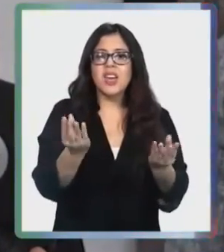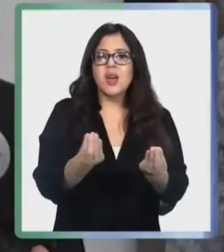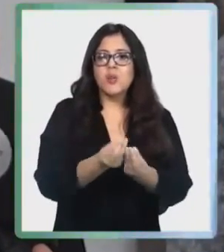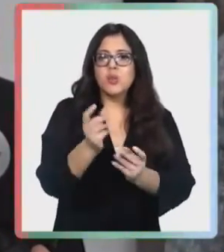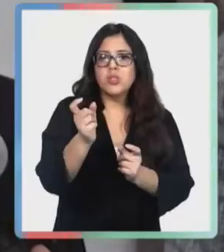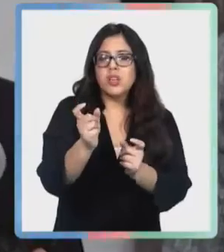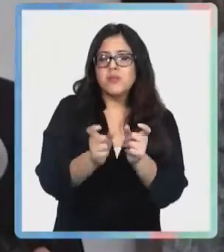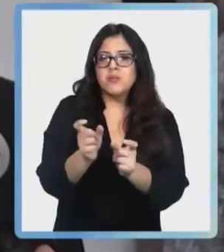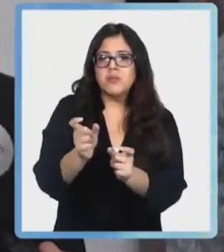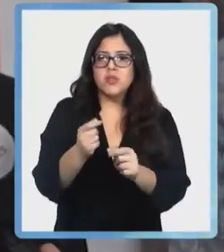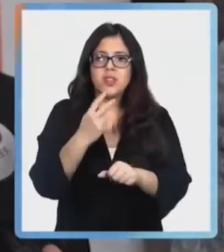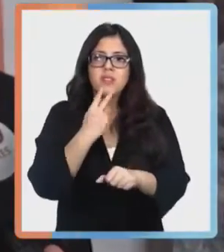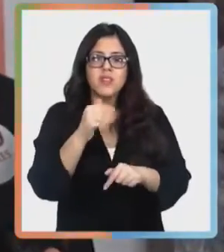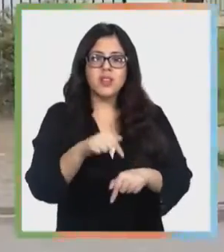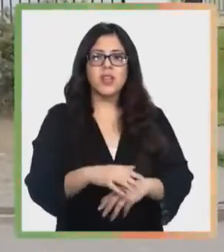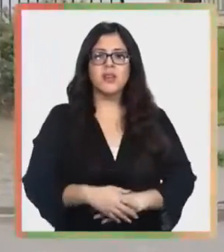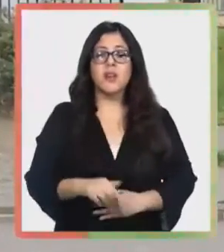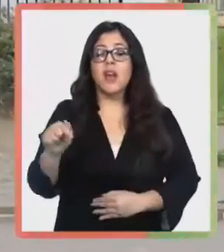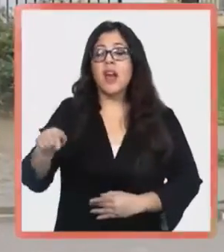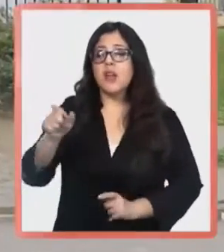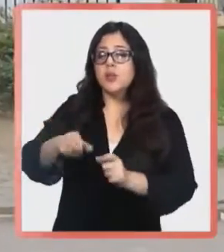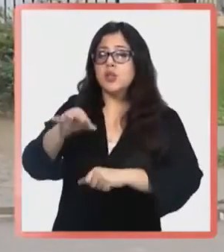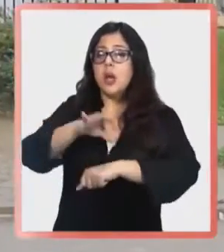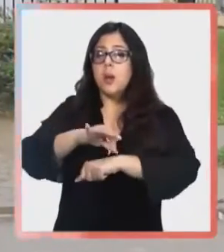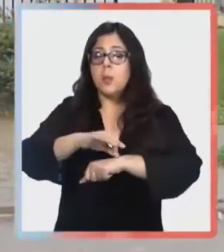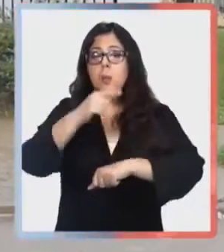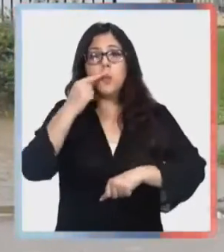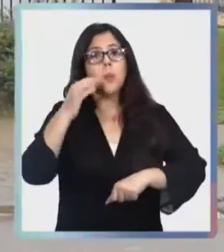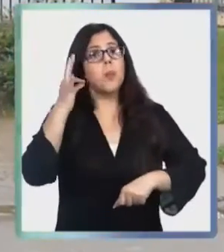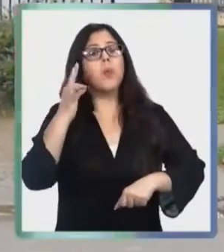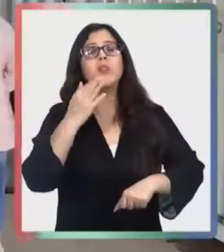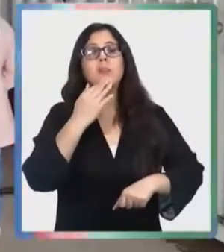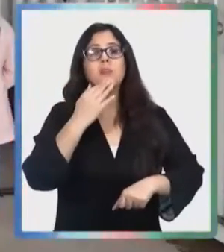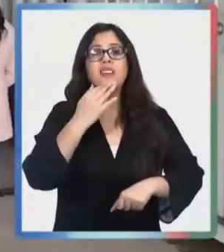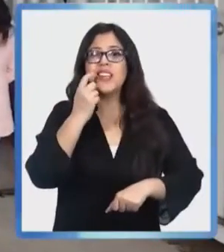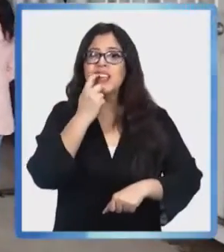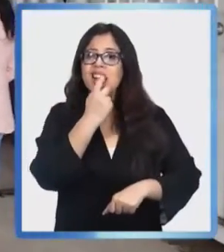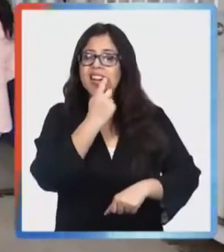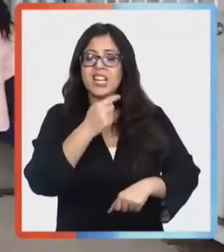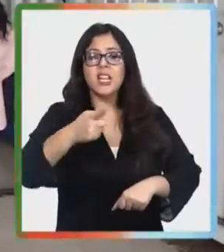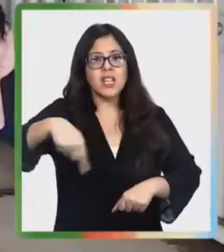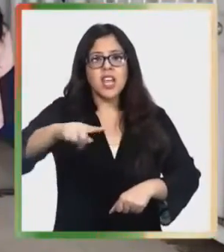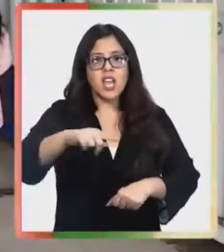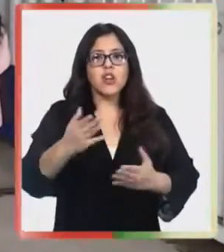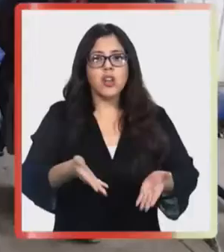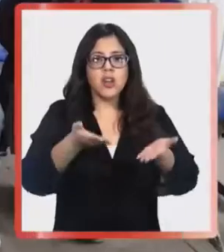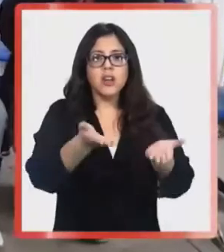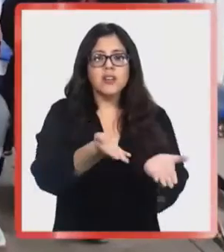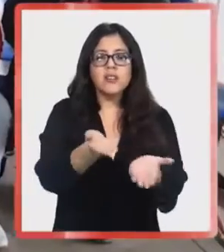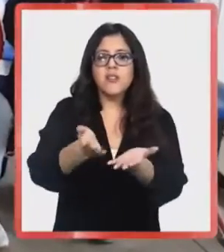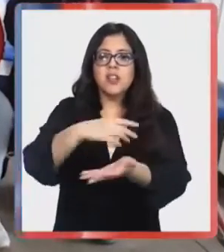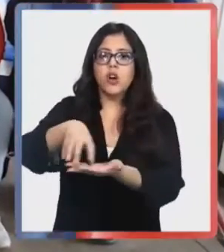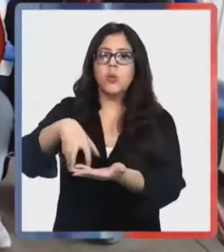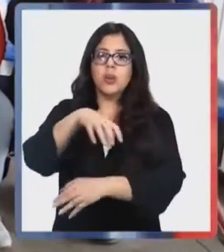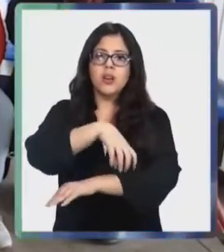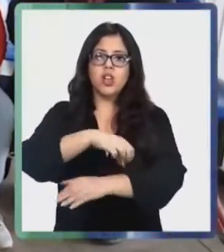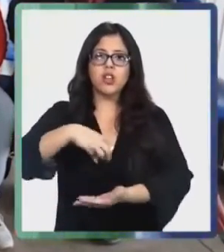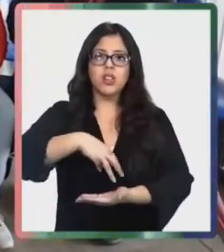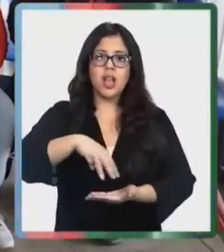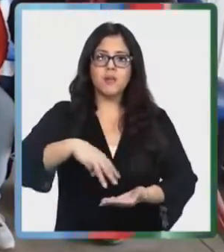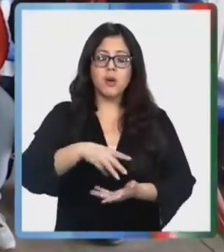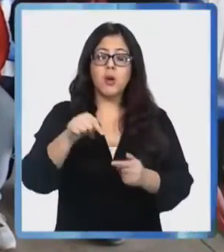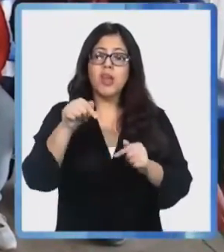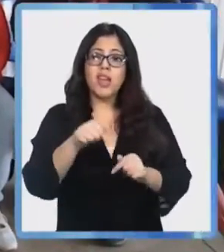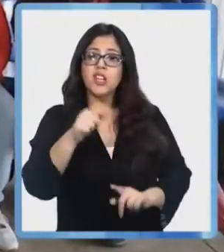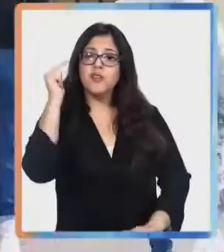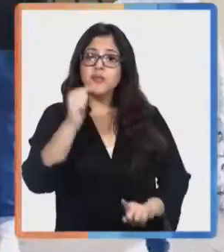densidad geográfica. Son médicos, médicas, odontólogos y odontólogas que van a servir en distintas comunas